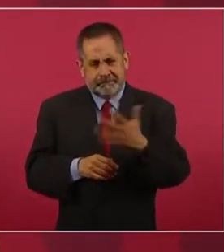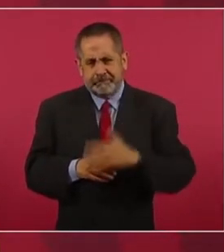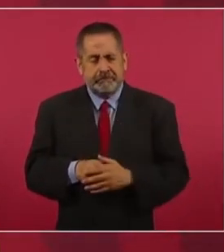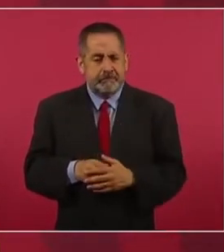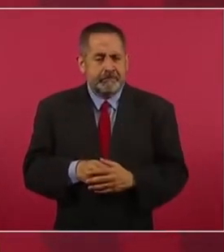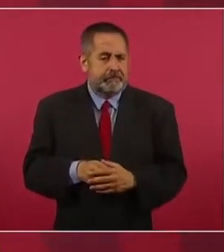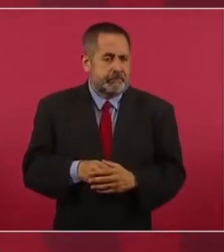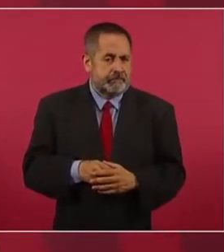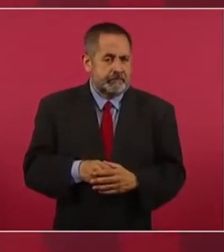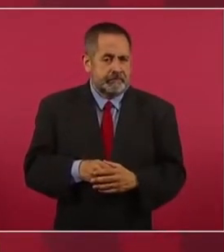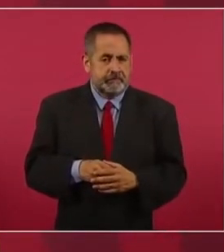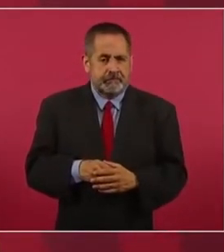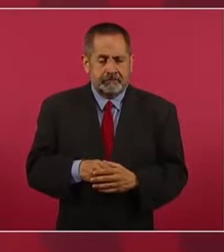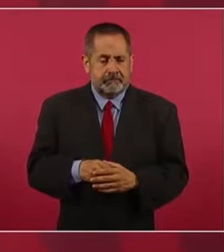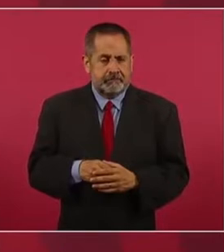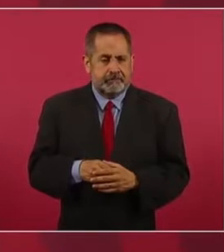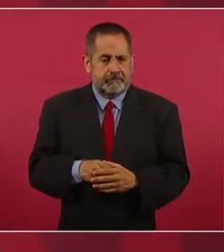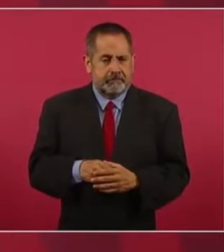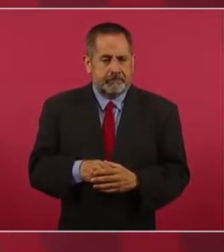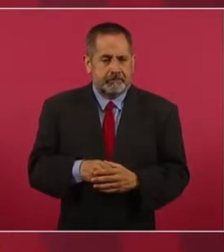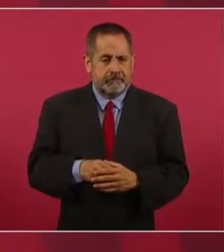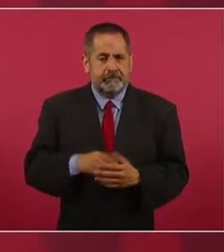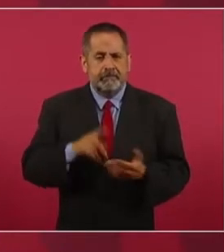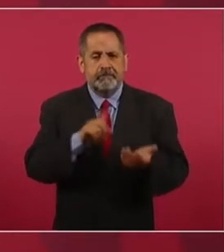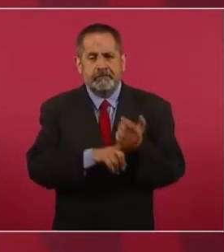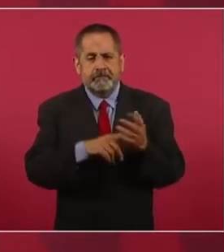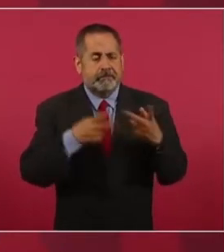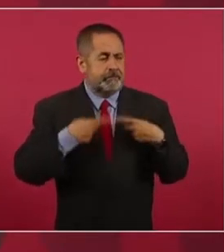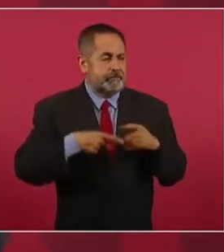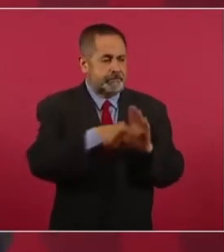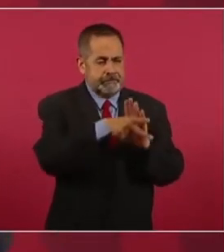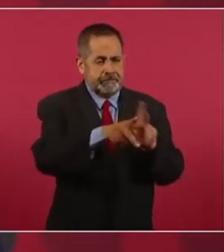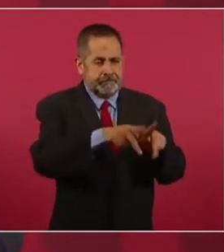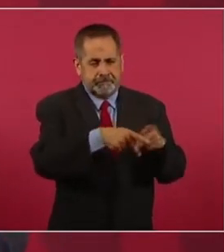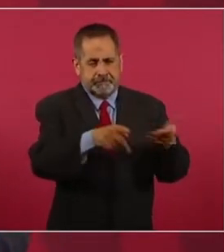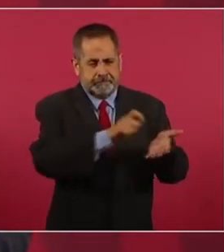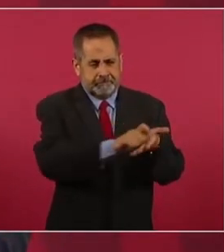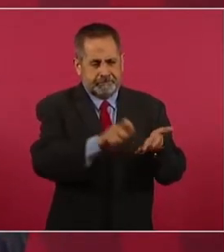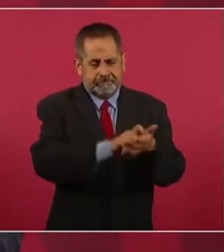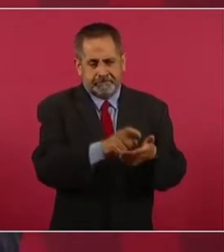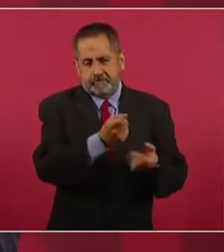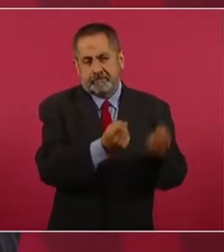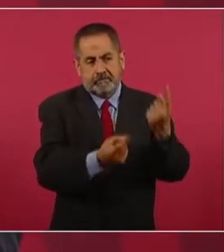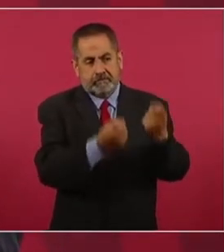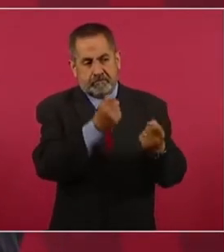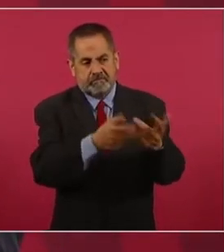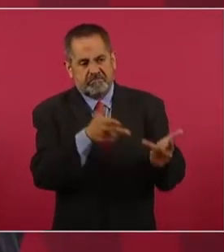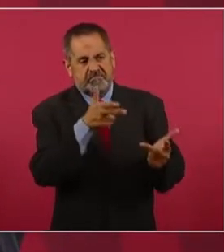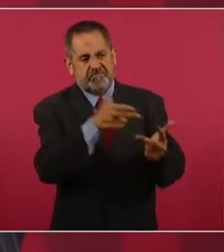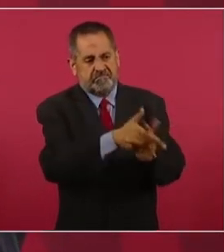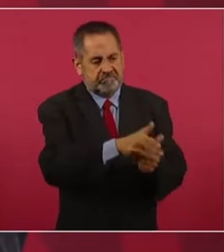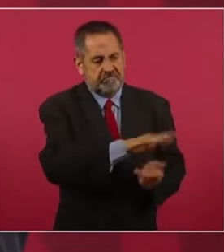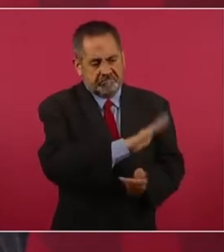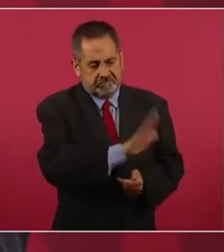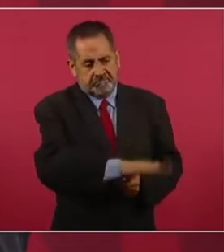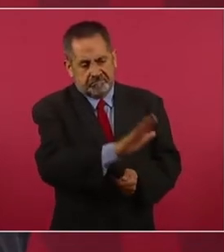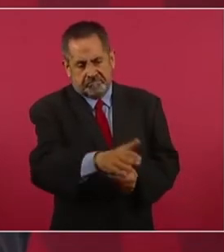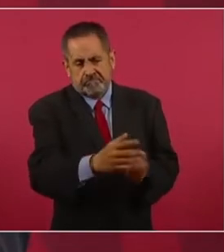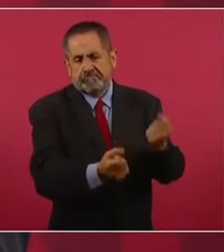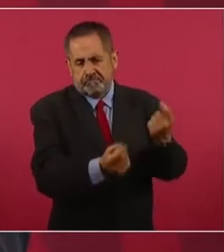en el caso de los periodistas asesinados, se está